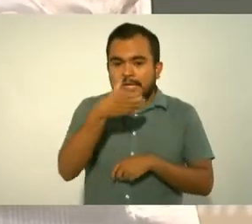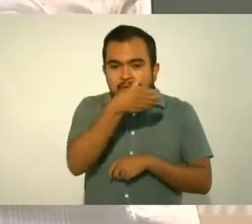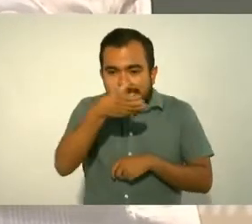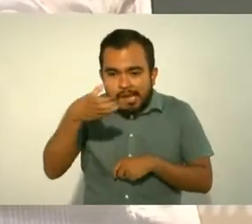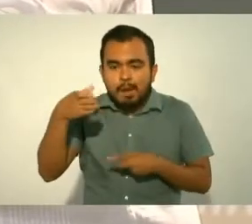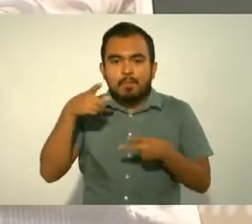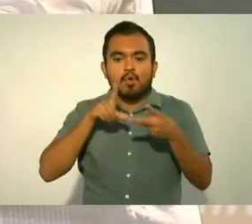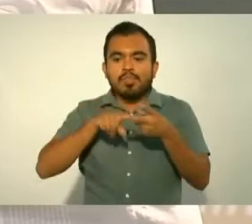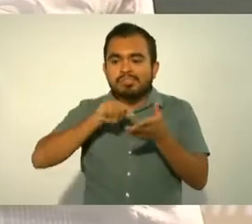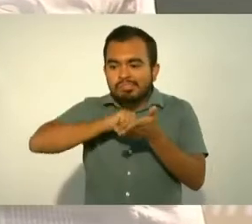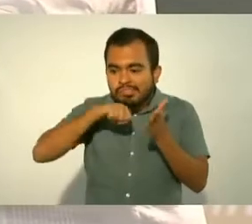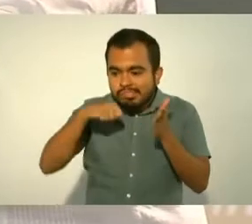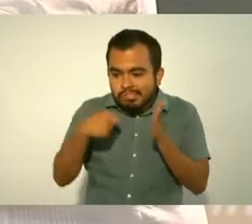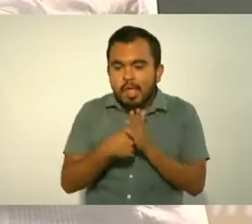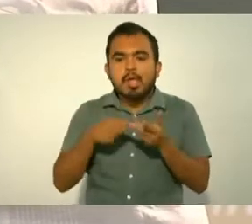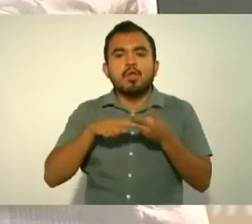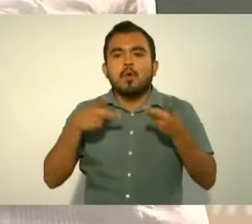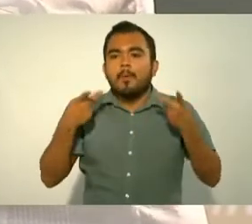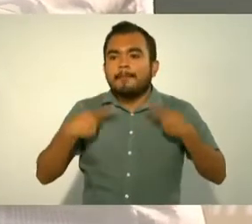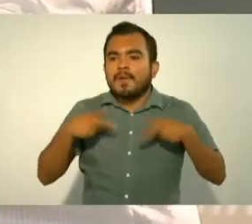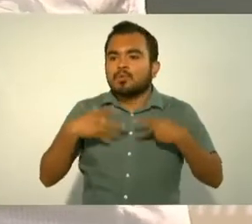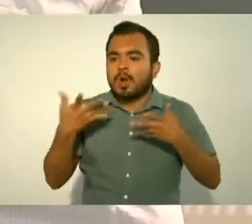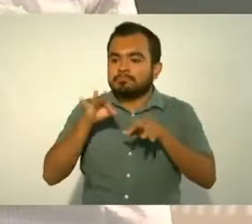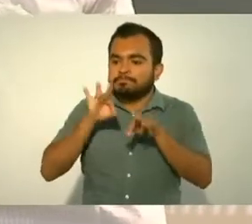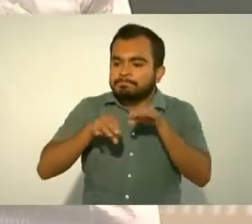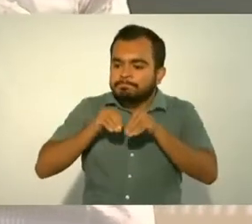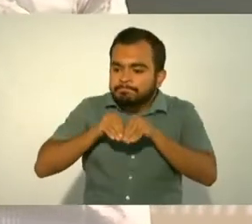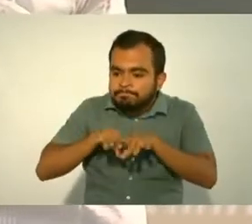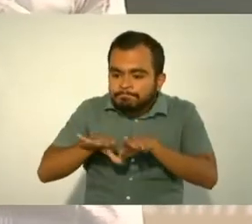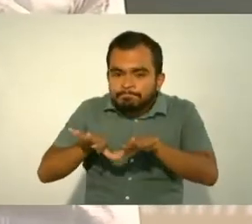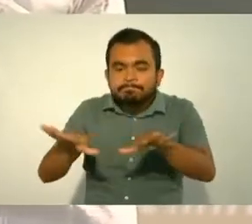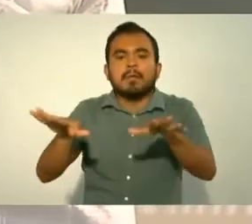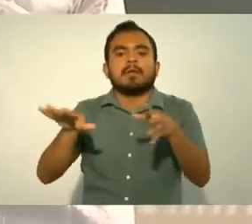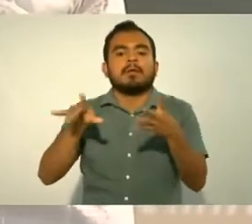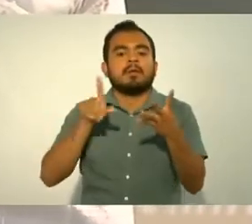extensionistas, promotores,